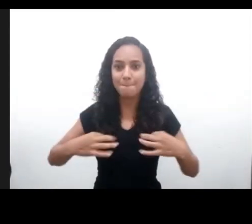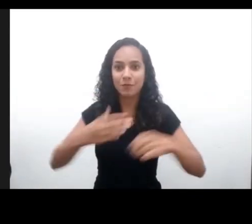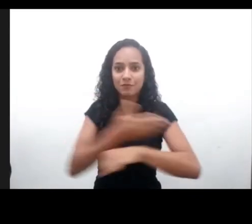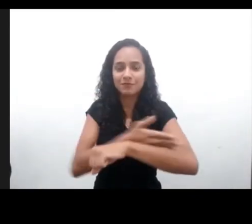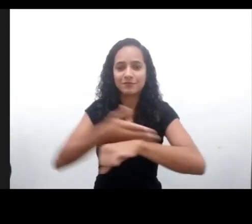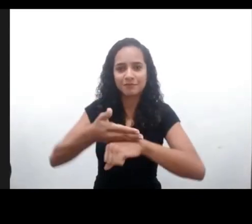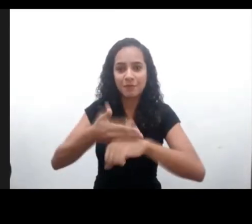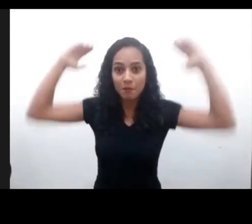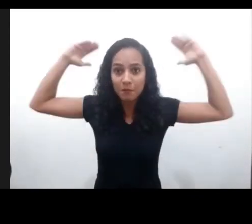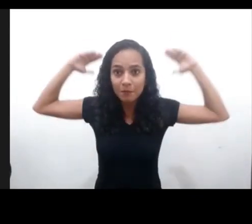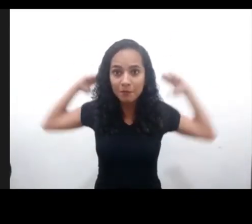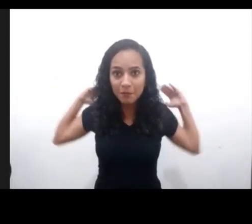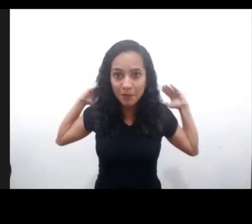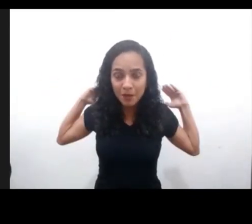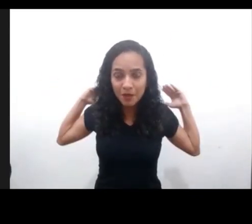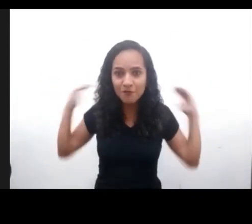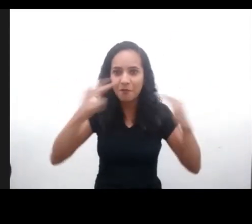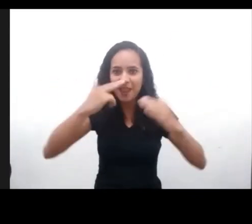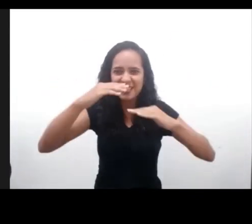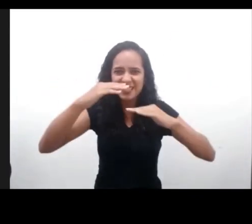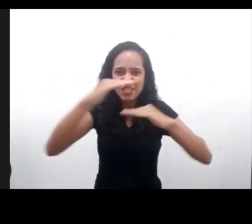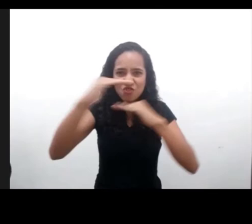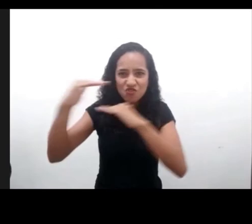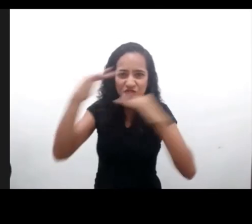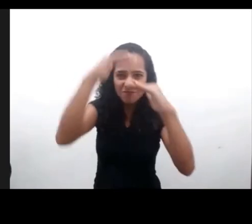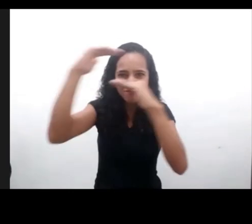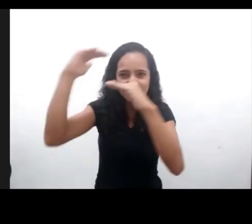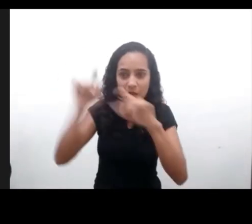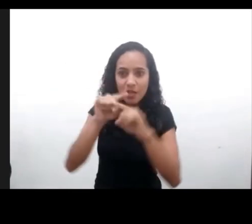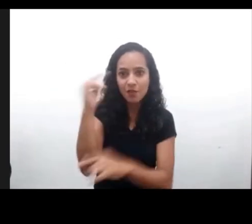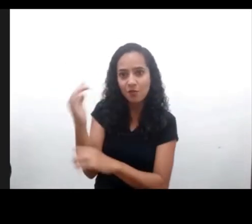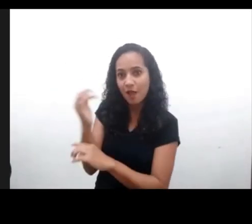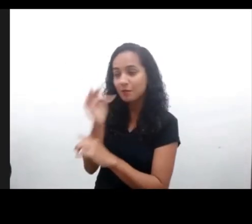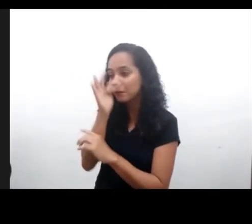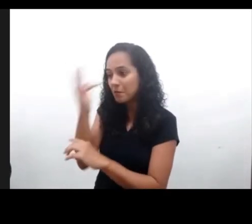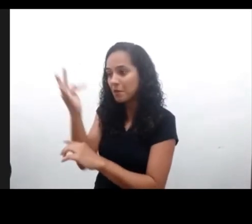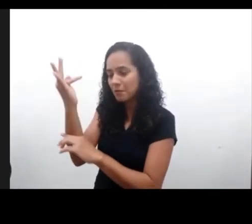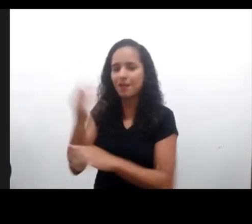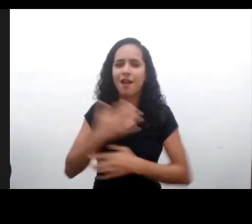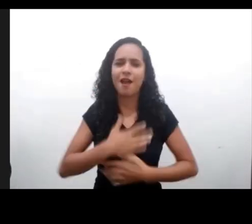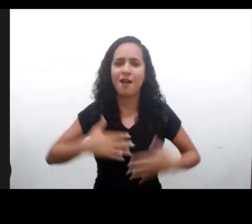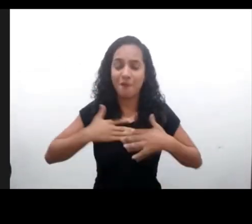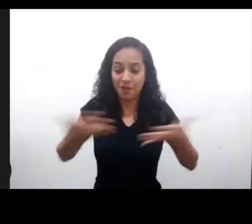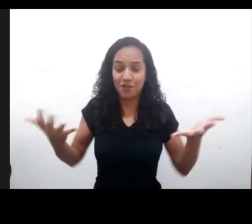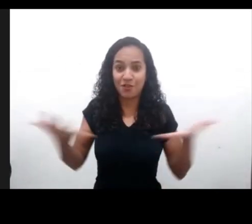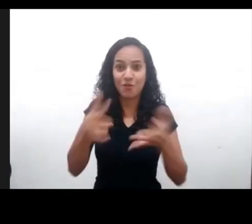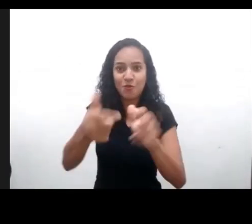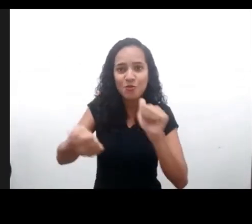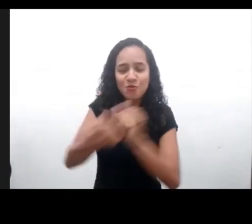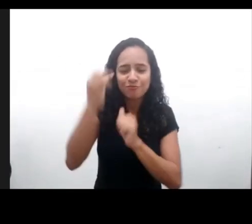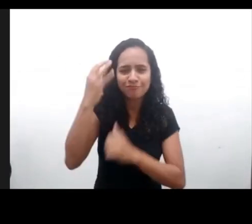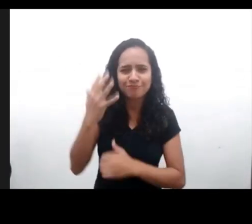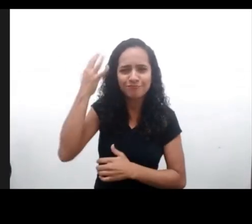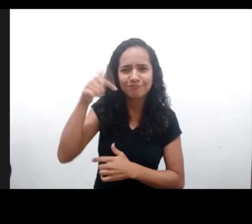usando gafas y llevo una camisa blanca. Al fondo tengo una pared de adobes y al lado una plantita. Es un gusto